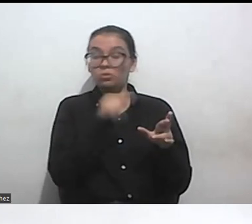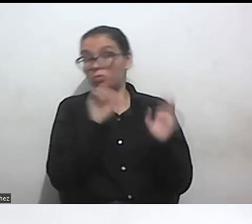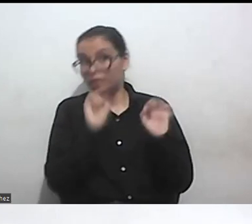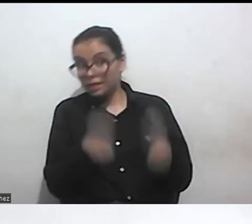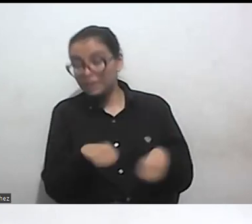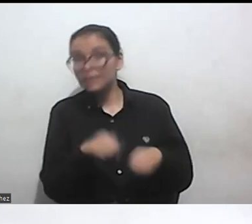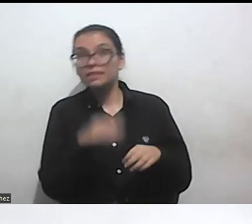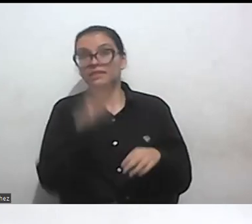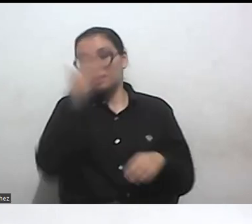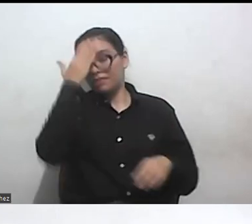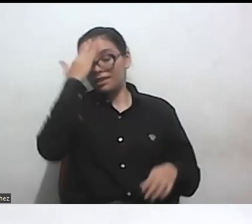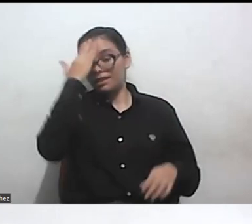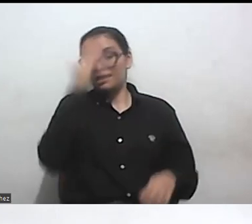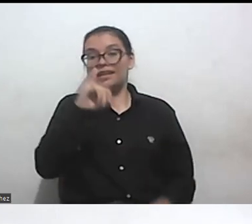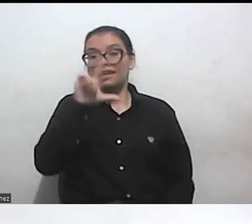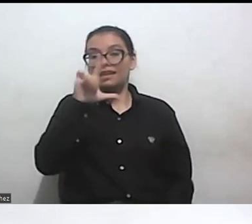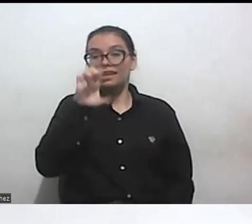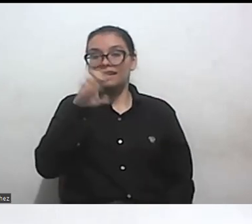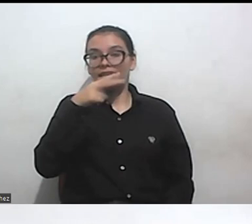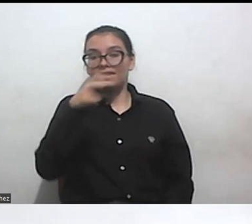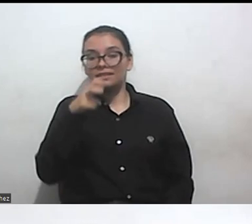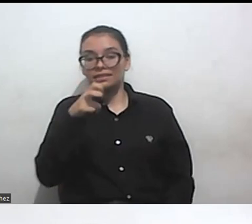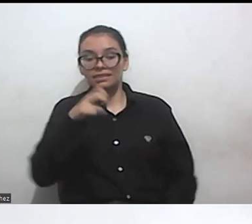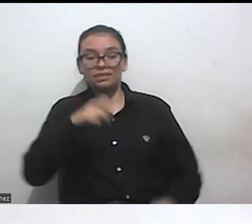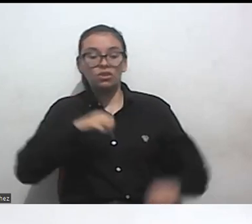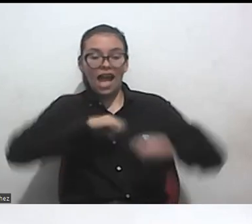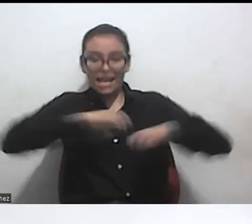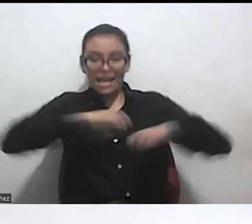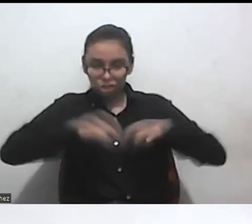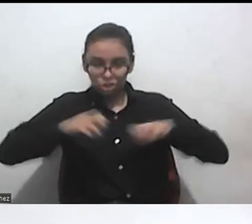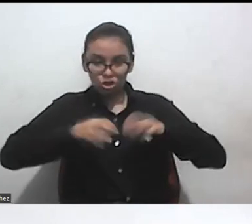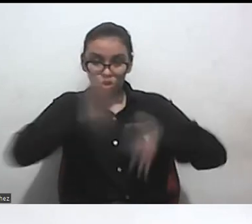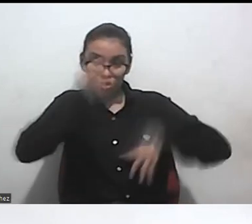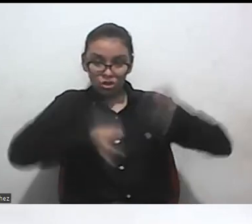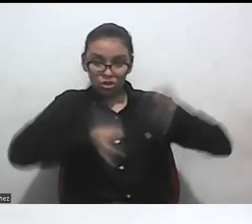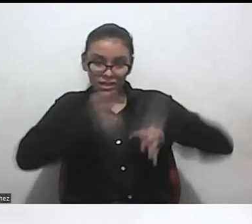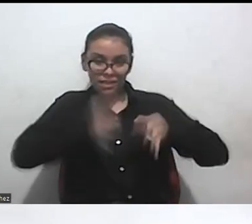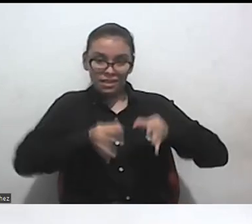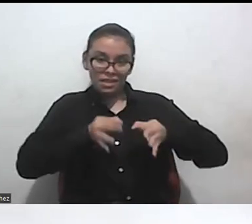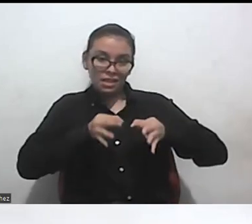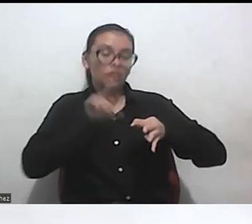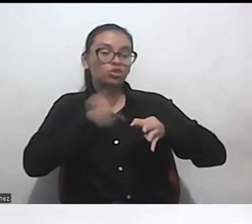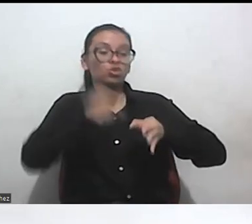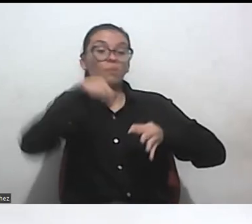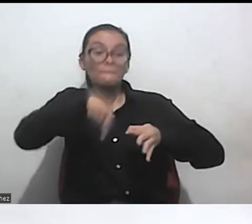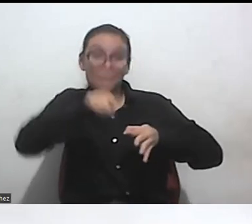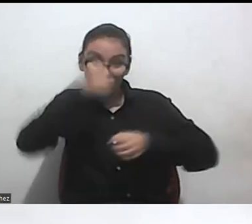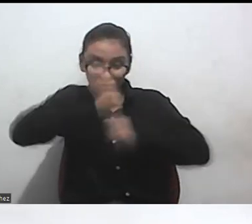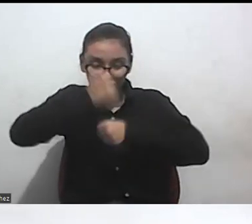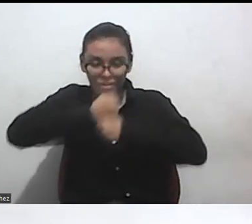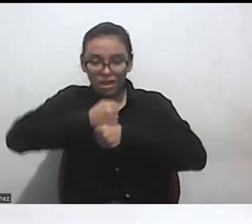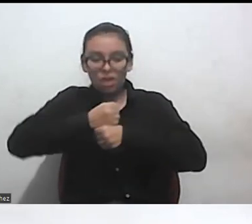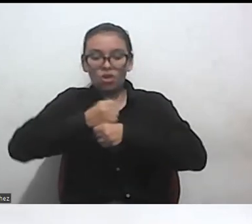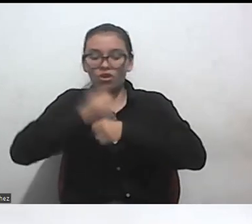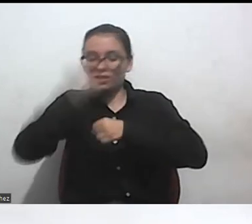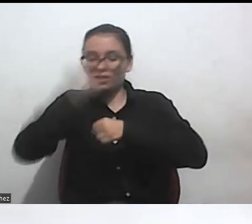que es una organización antirracista que es la que está haciendo el trabajo en discapacidad y grupos